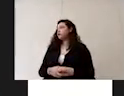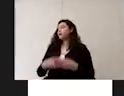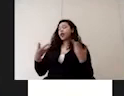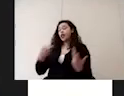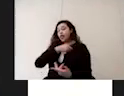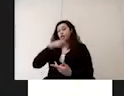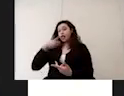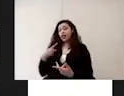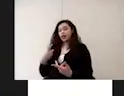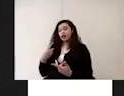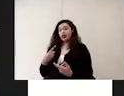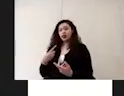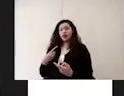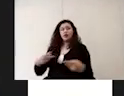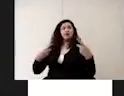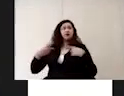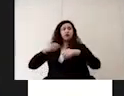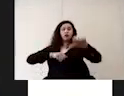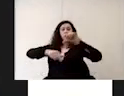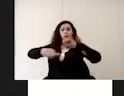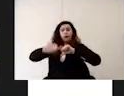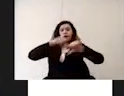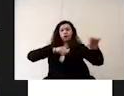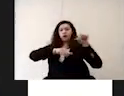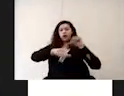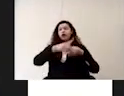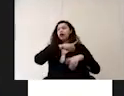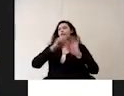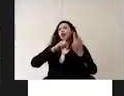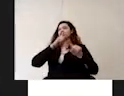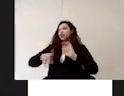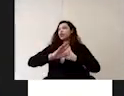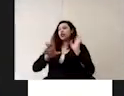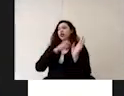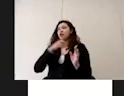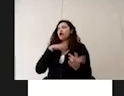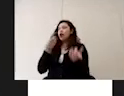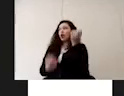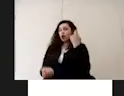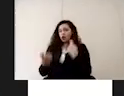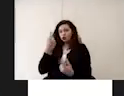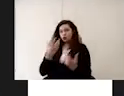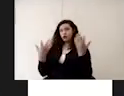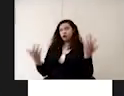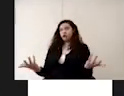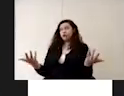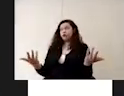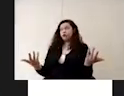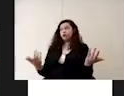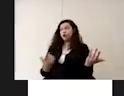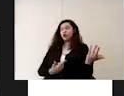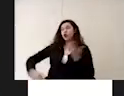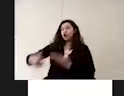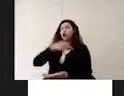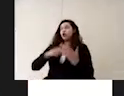suspender la rotación de personal esto qué quiere decir en algunos centros educativos